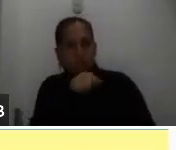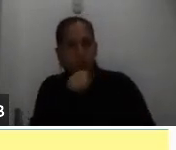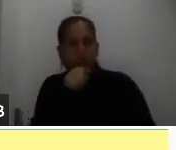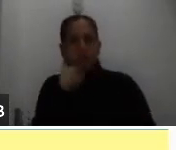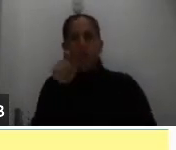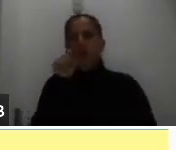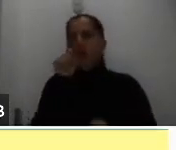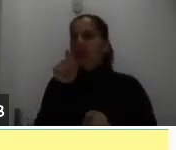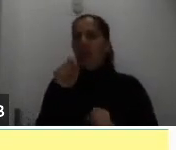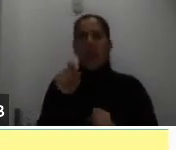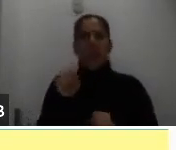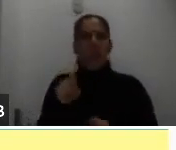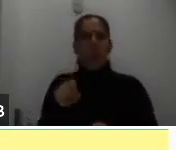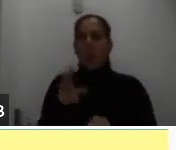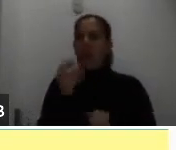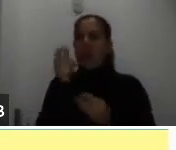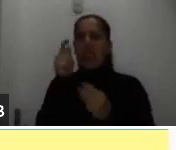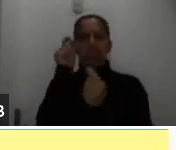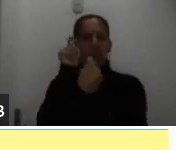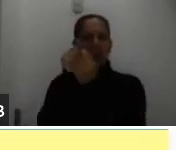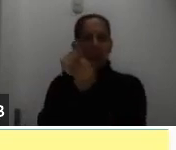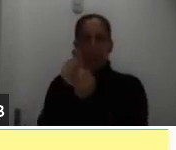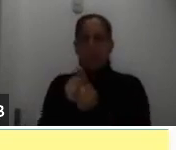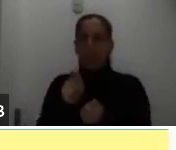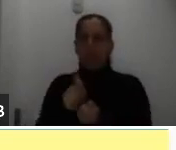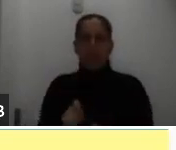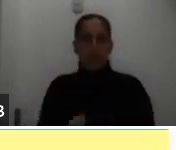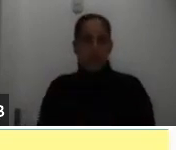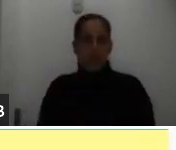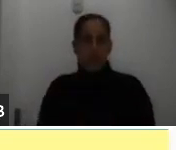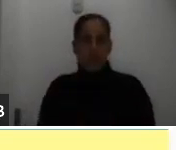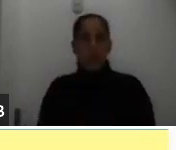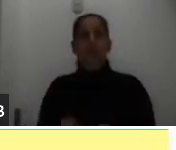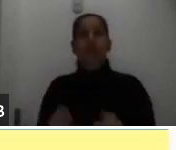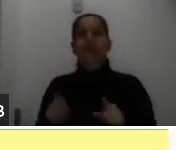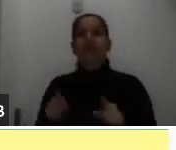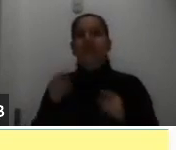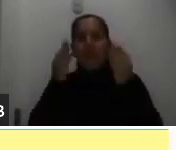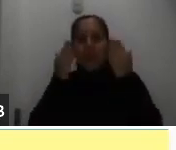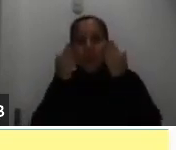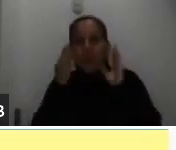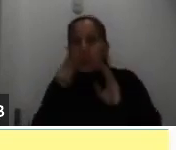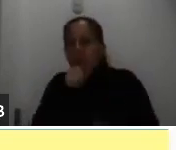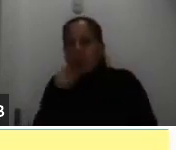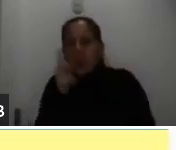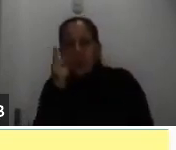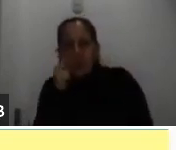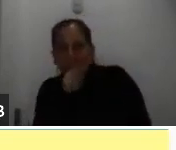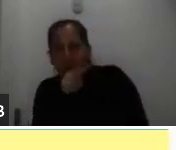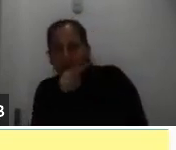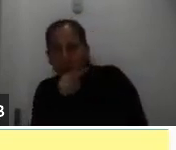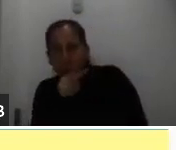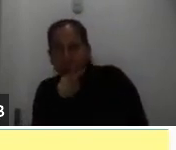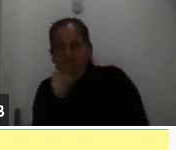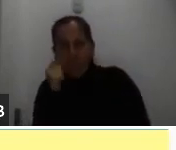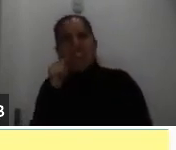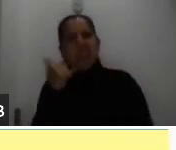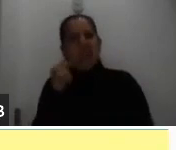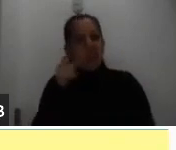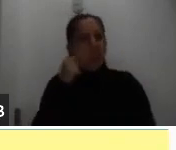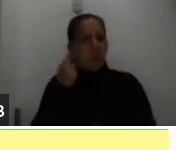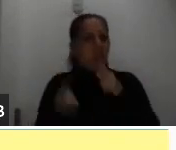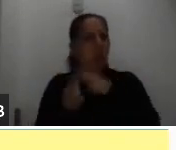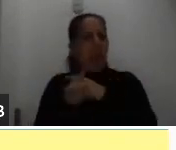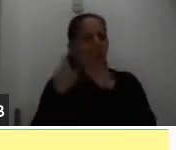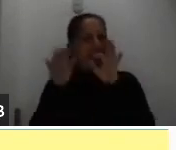igual como muy concretas y tiene la particularidad no sé si logran aquí ver y si no lo van a ver en el formulario cuando